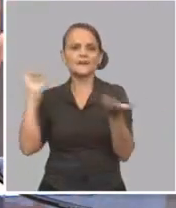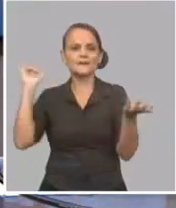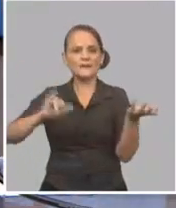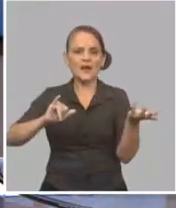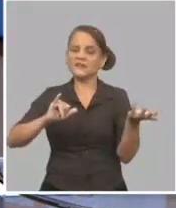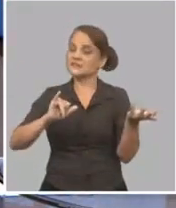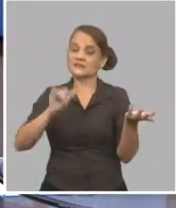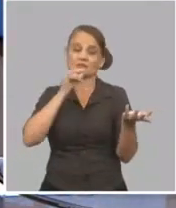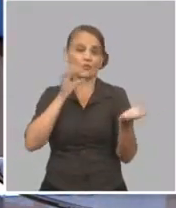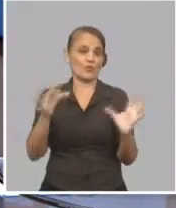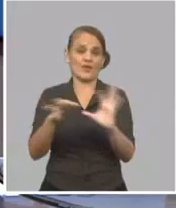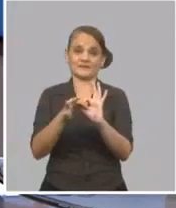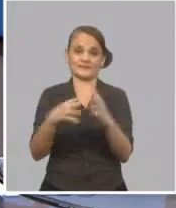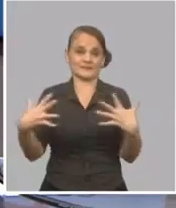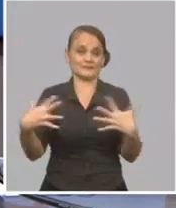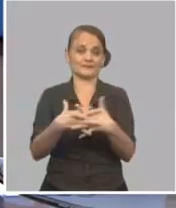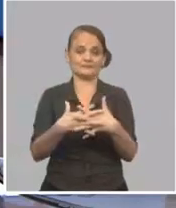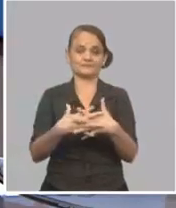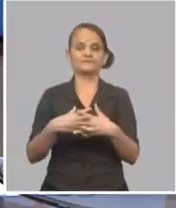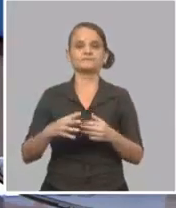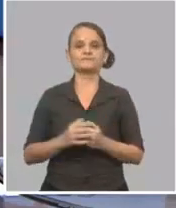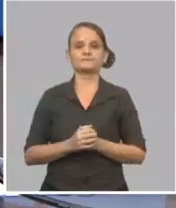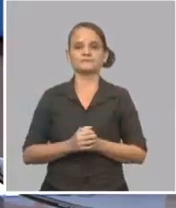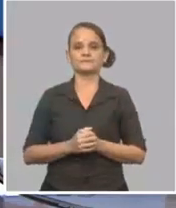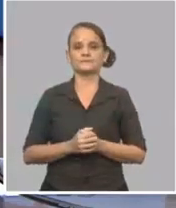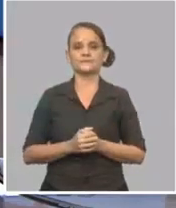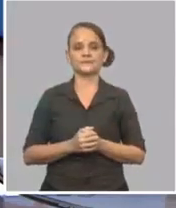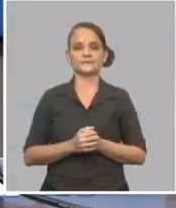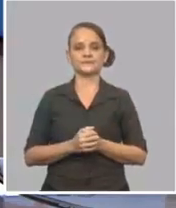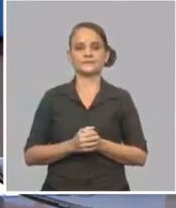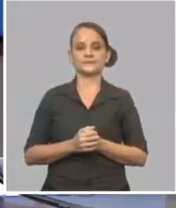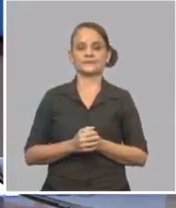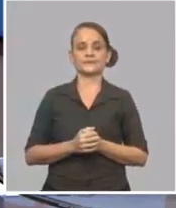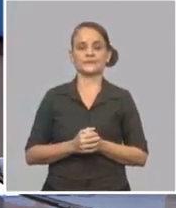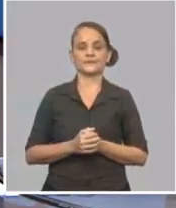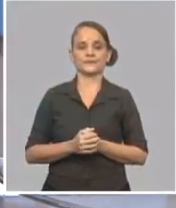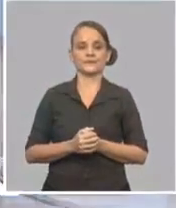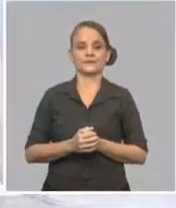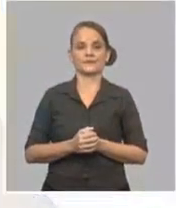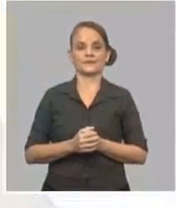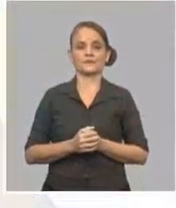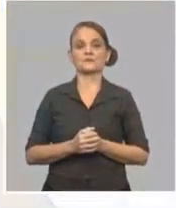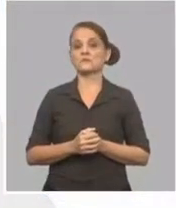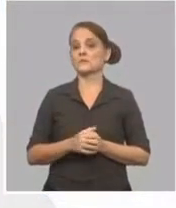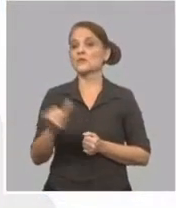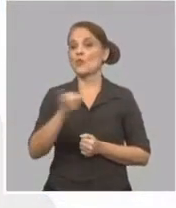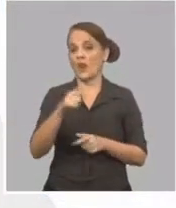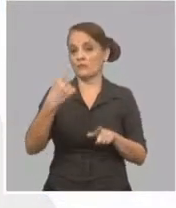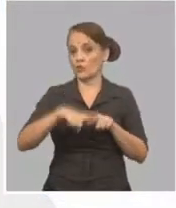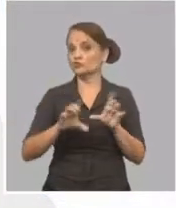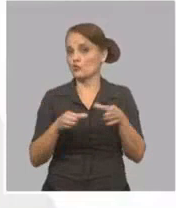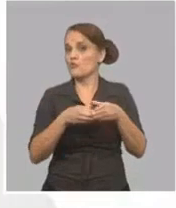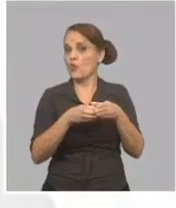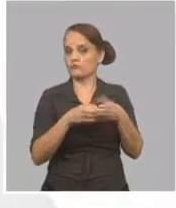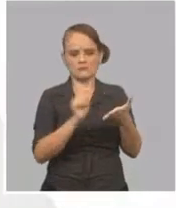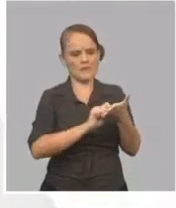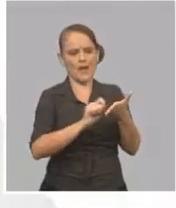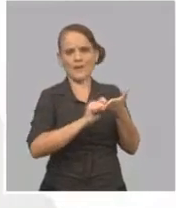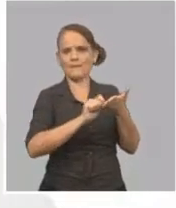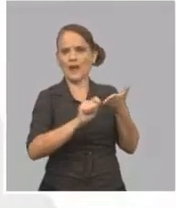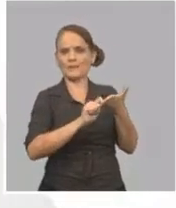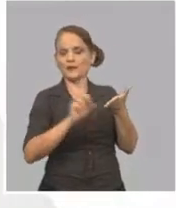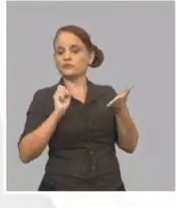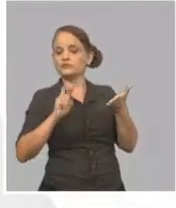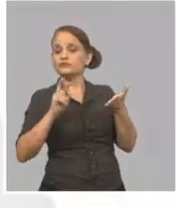incluso nos escribieron otro grupo de personas que tenían incluso